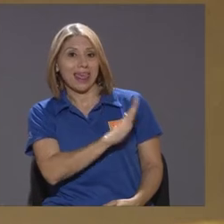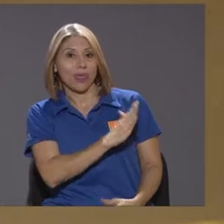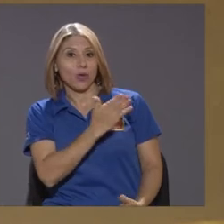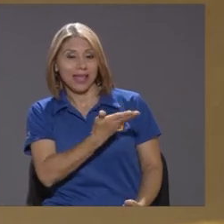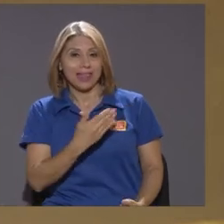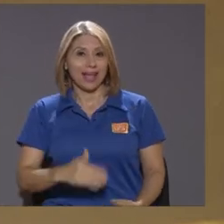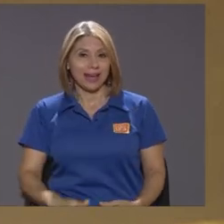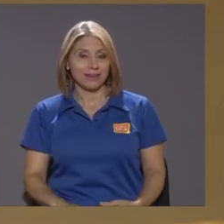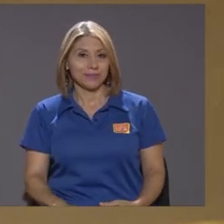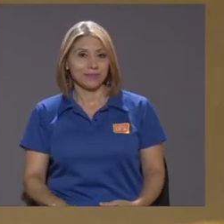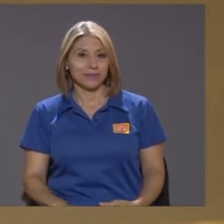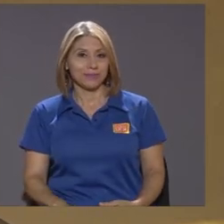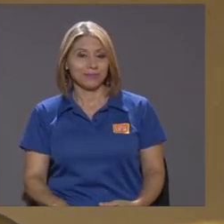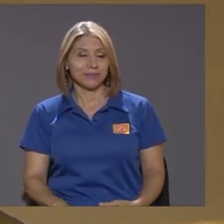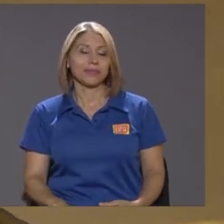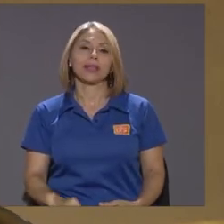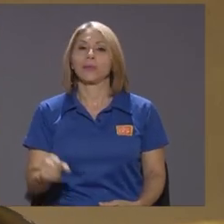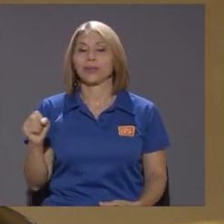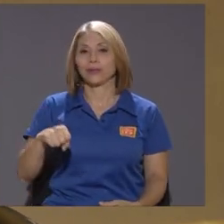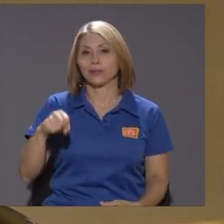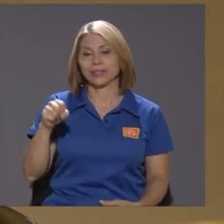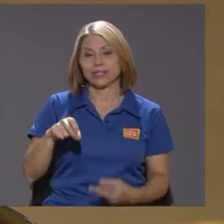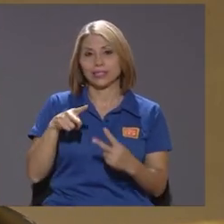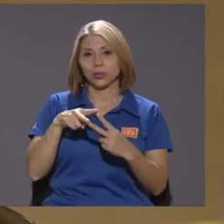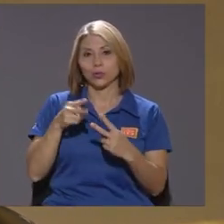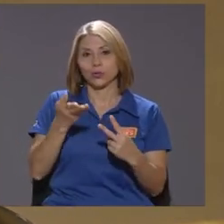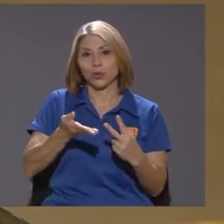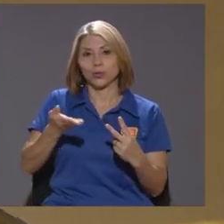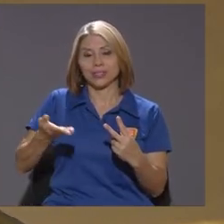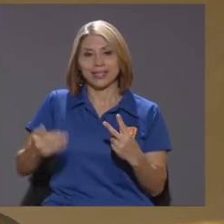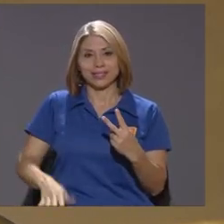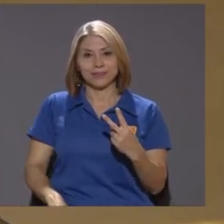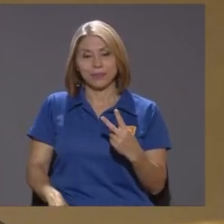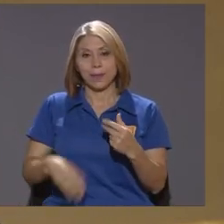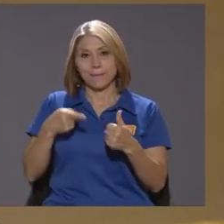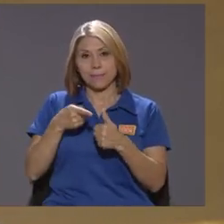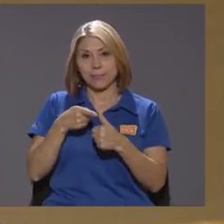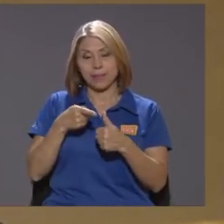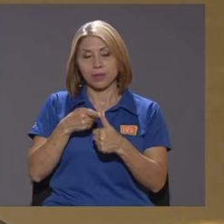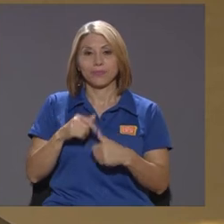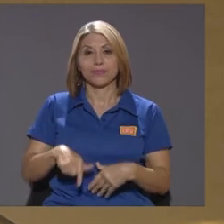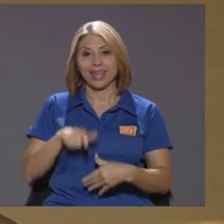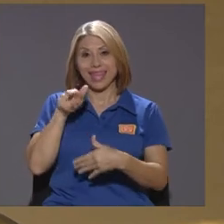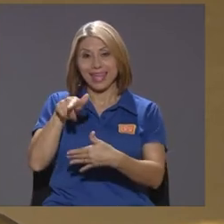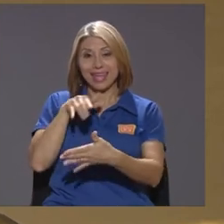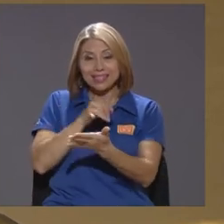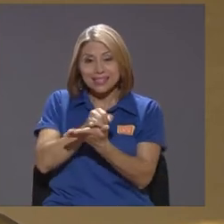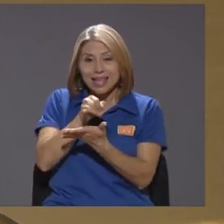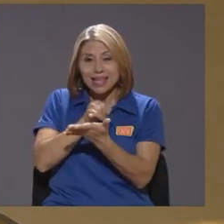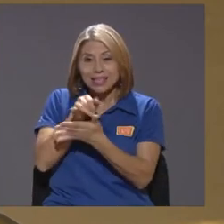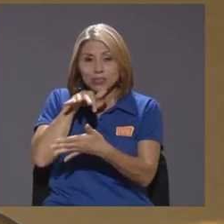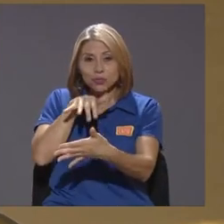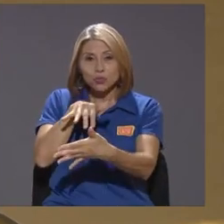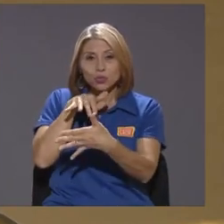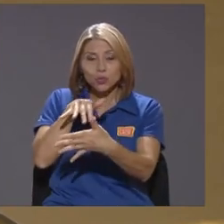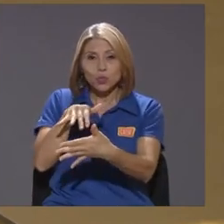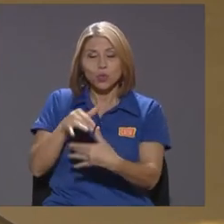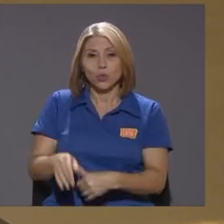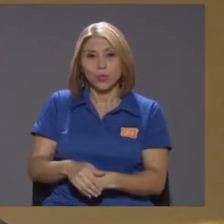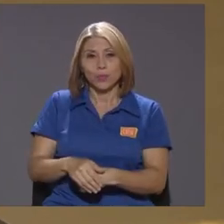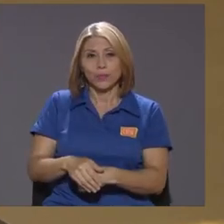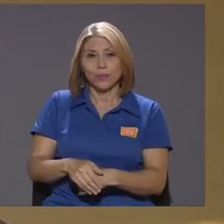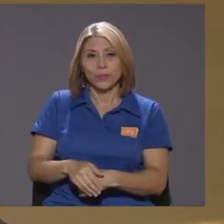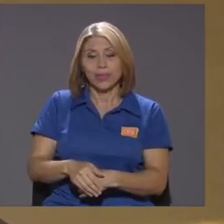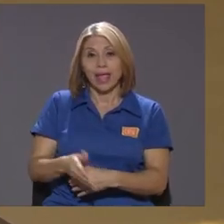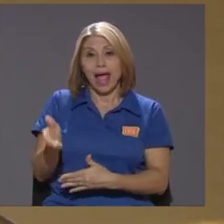perfecto sí bueno dos cosas lo primero es que en el estudio vimos algo que señalaba Edgar y es que